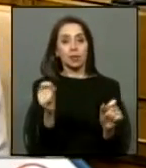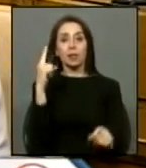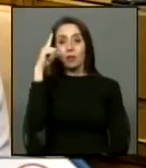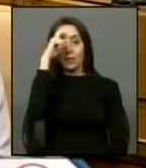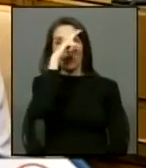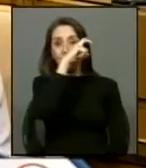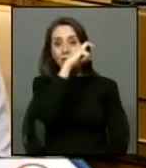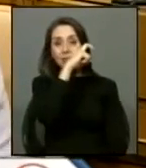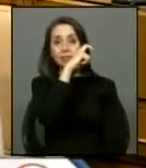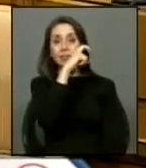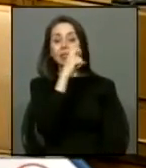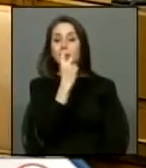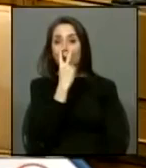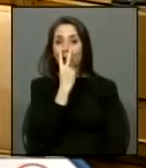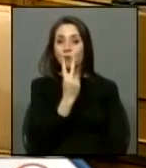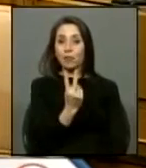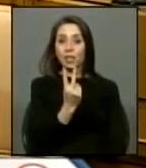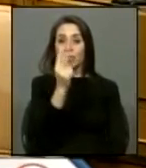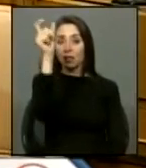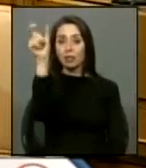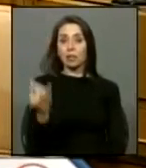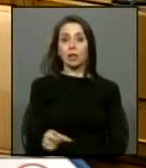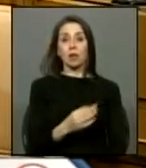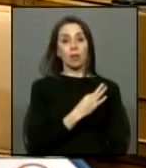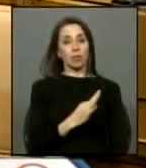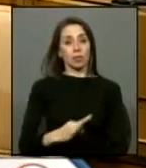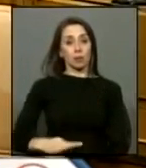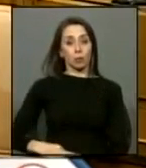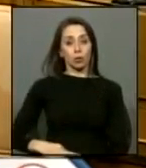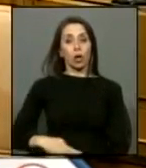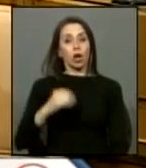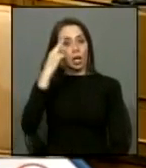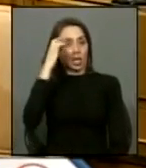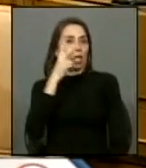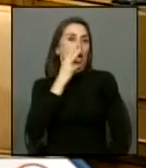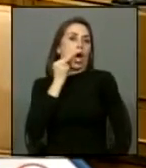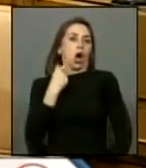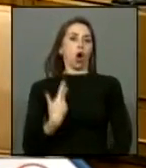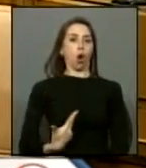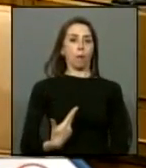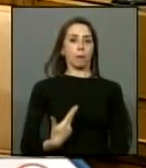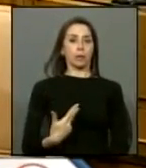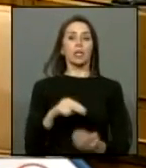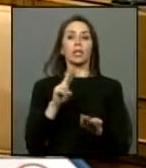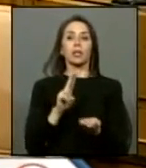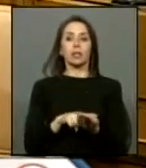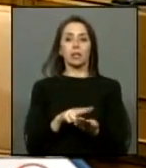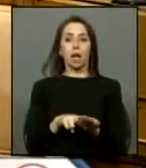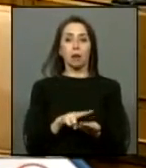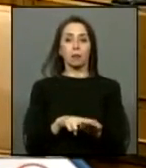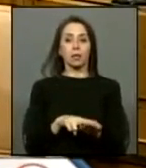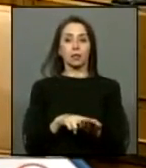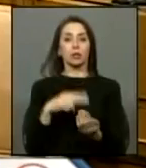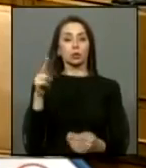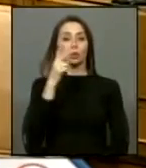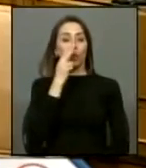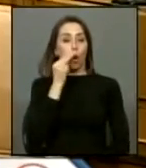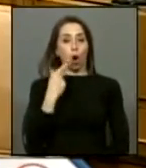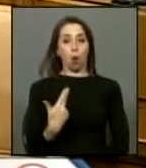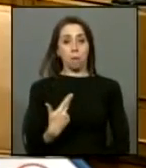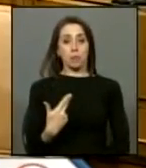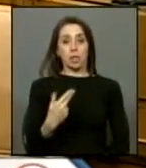difícil ver a un diputado que se cree muy hombre y que realmente su hombría se